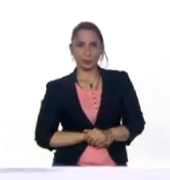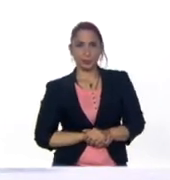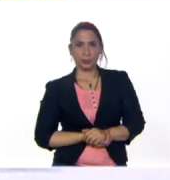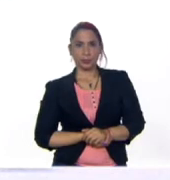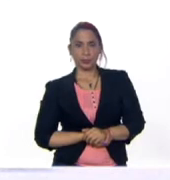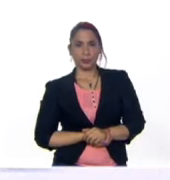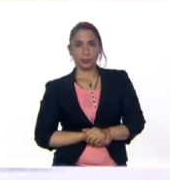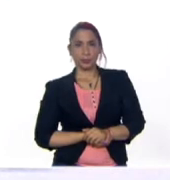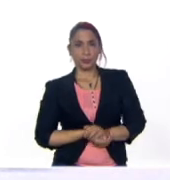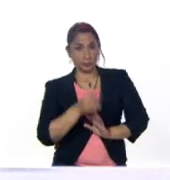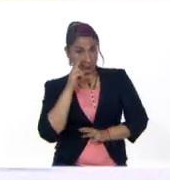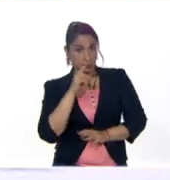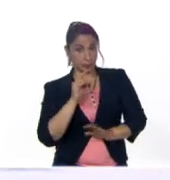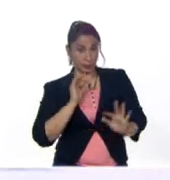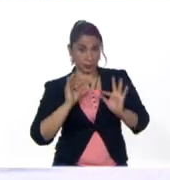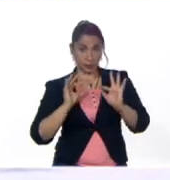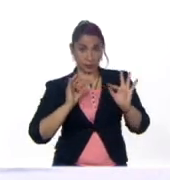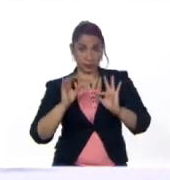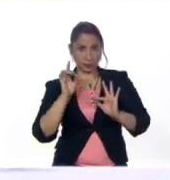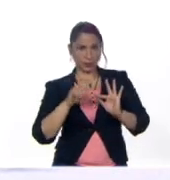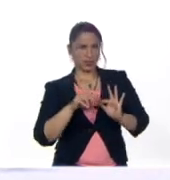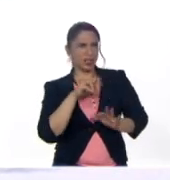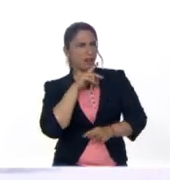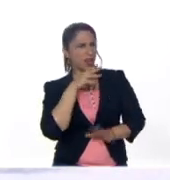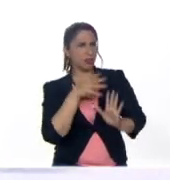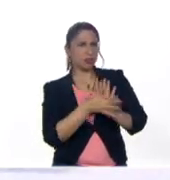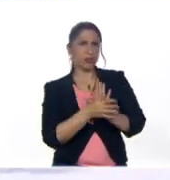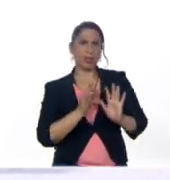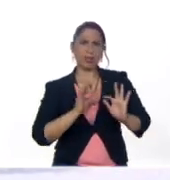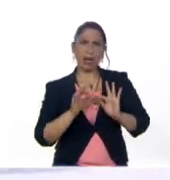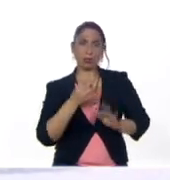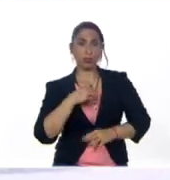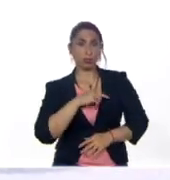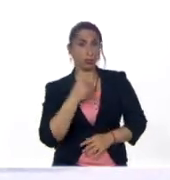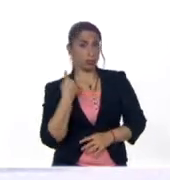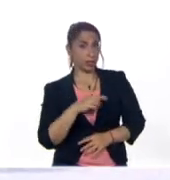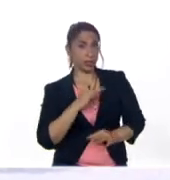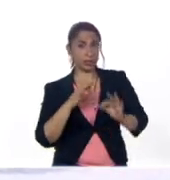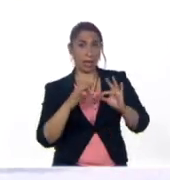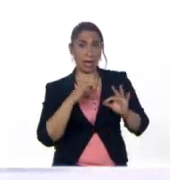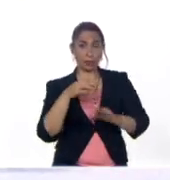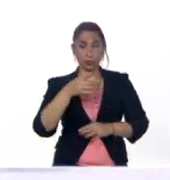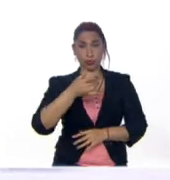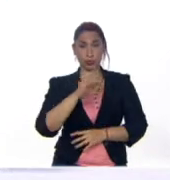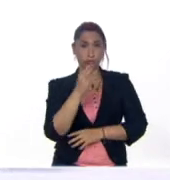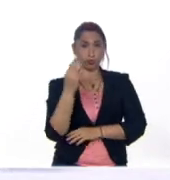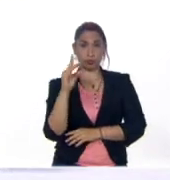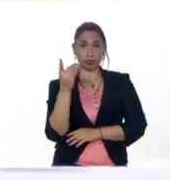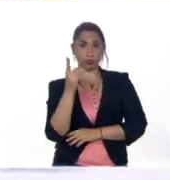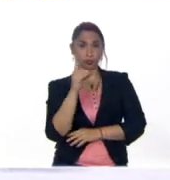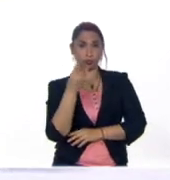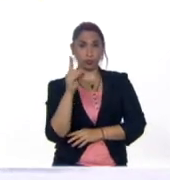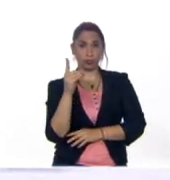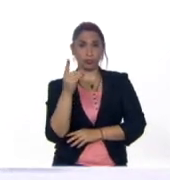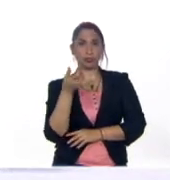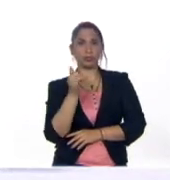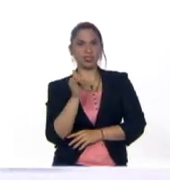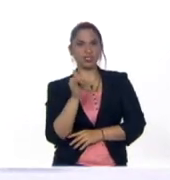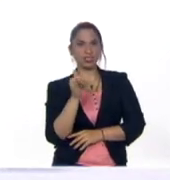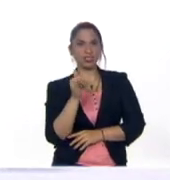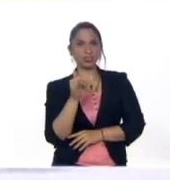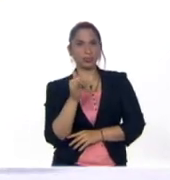reinterpretar obras de teatro y hablando de obras de teatro hoy vamos a tener teatro de títeres y esto nos viene desde